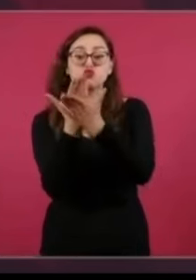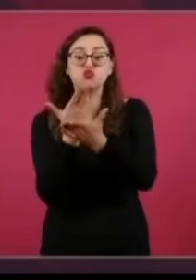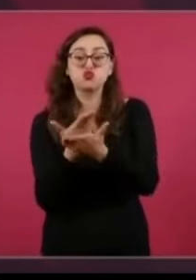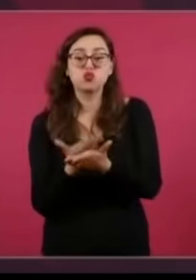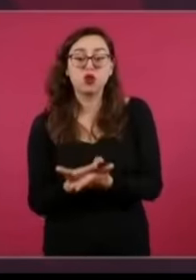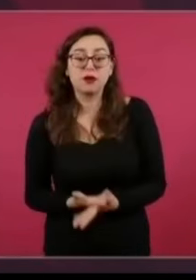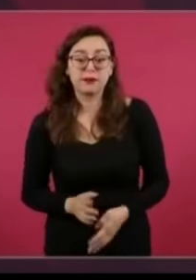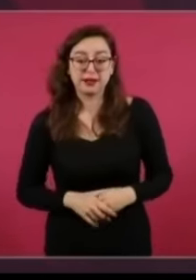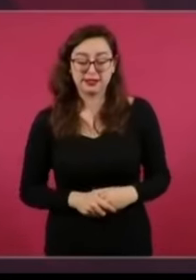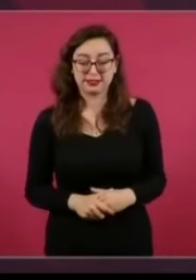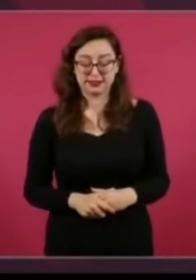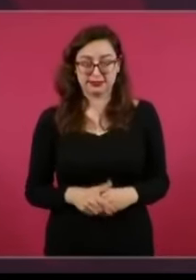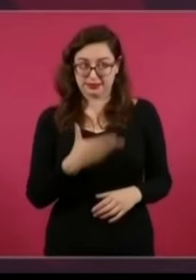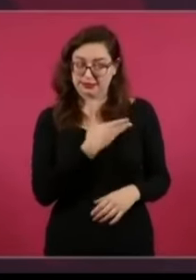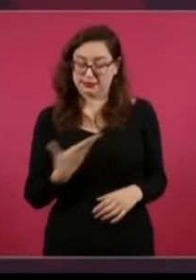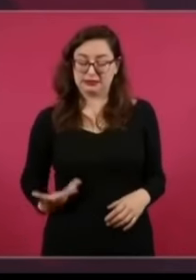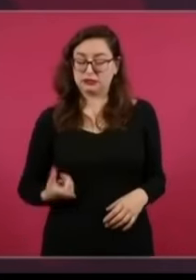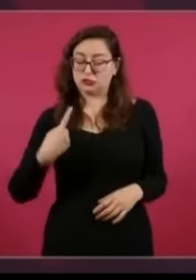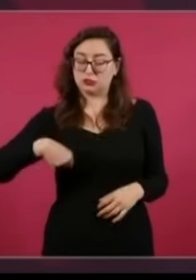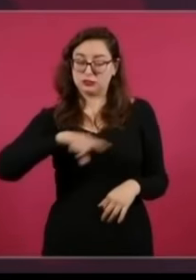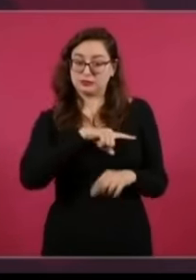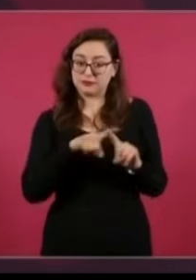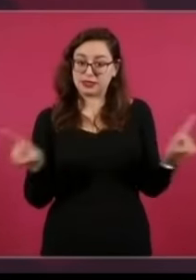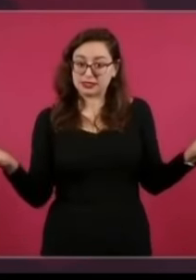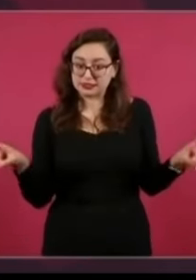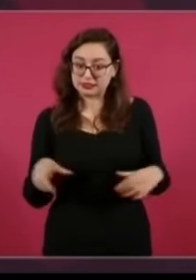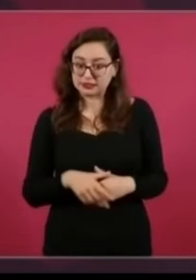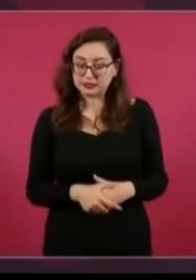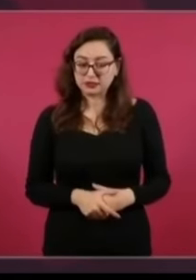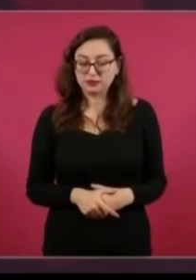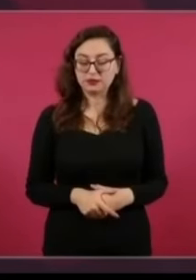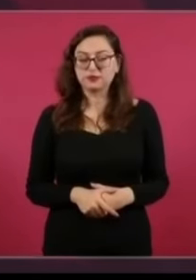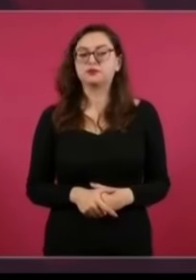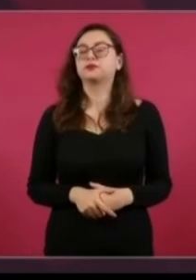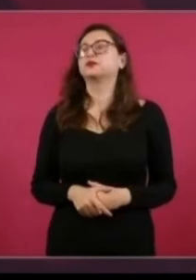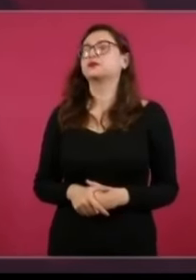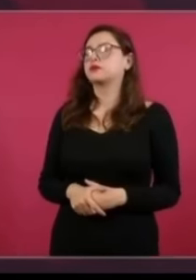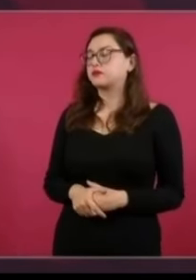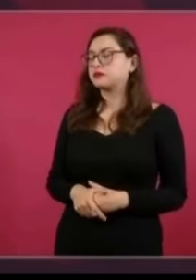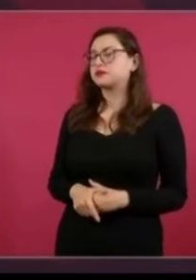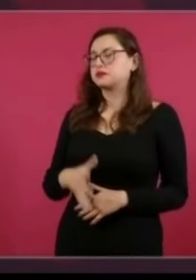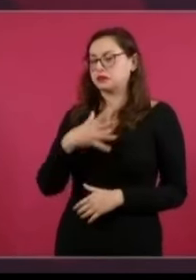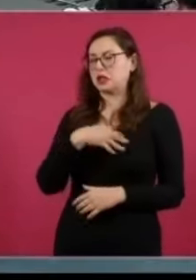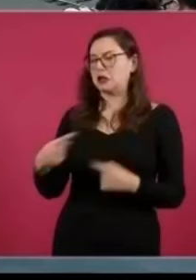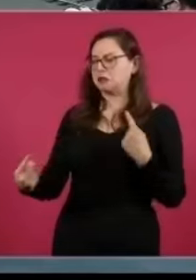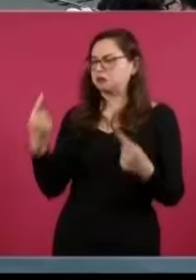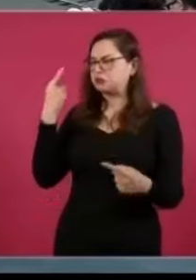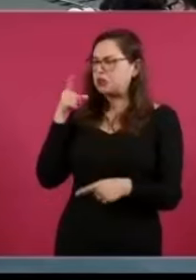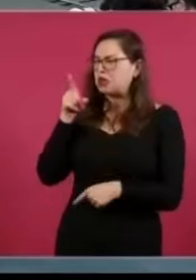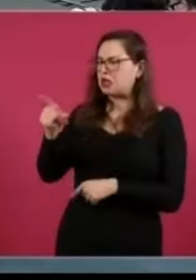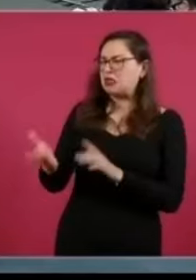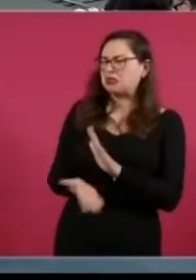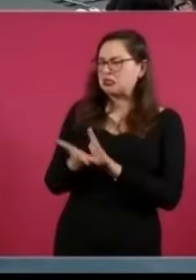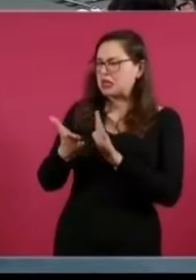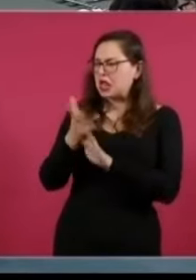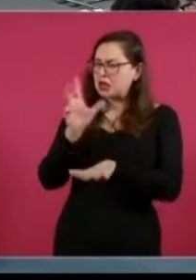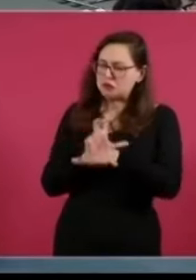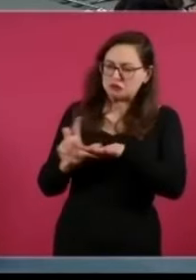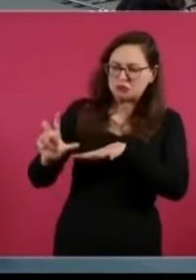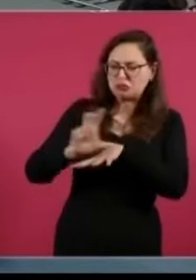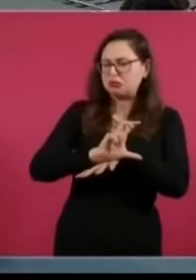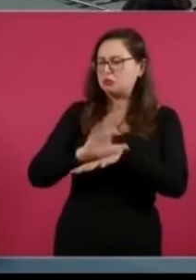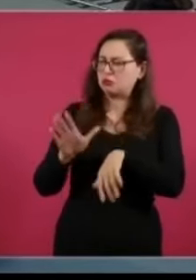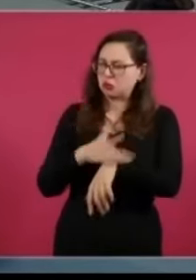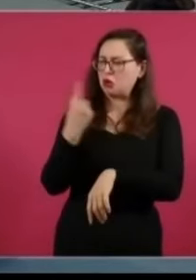personas físicas, personas morales e incluso toda la nómina de mexicanos contra la corrupción